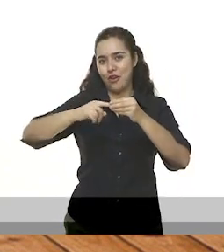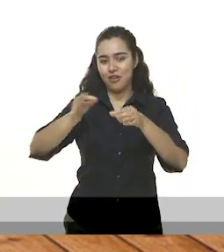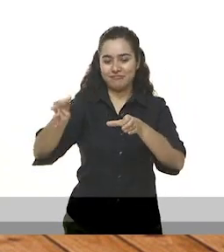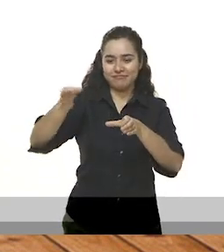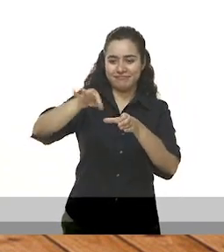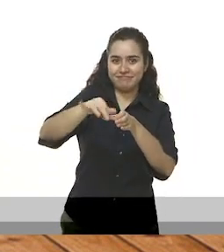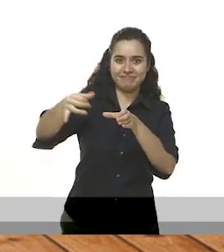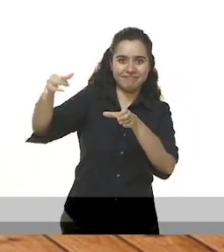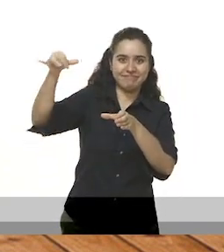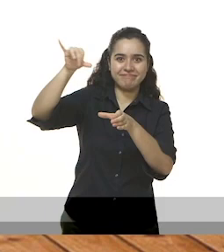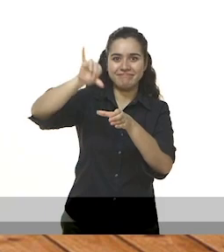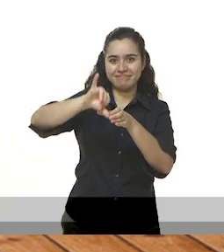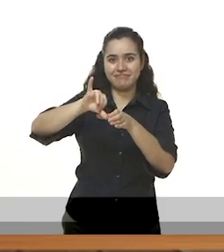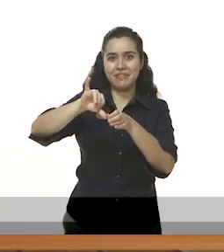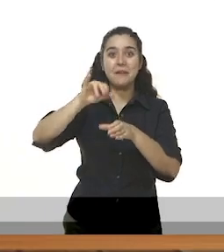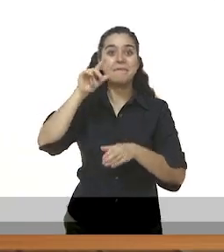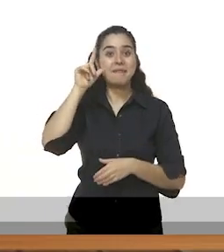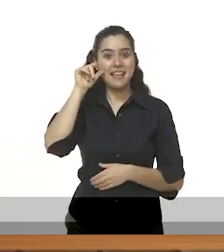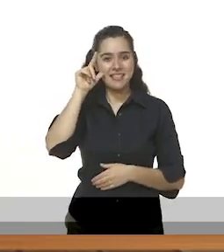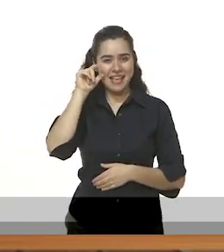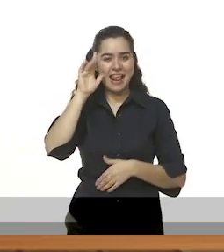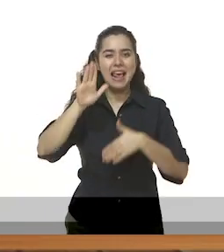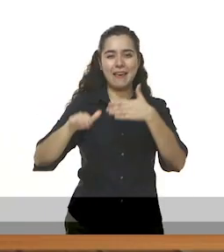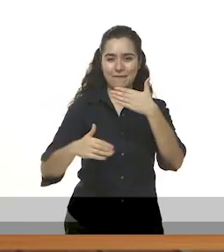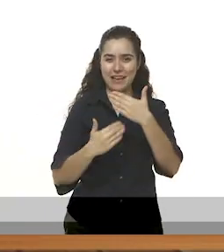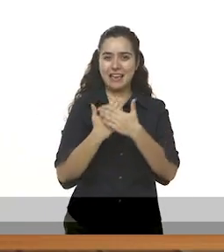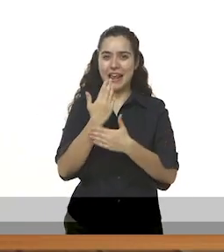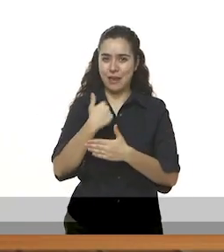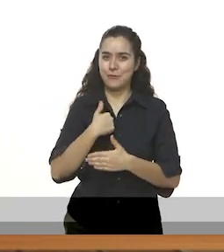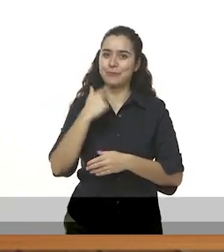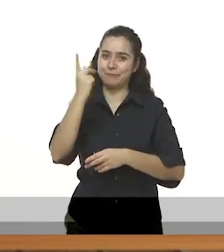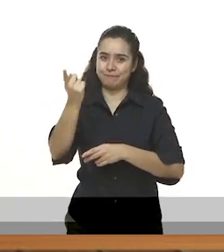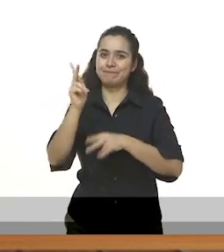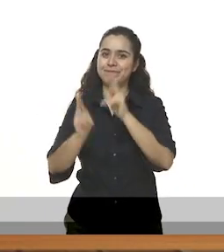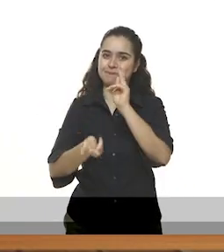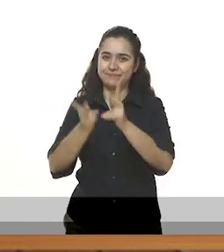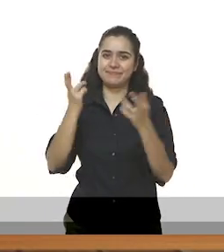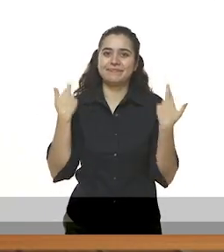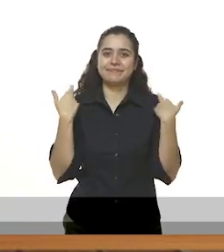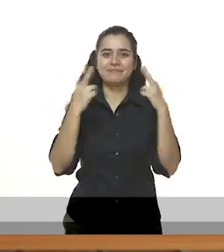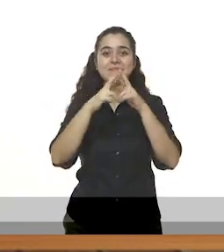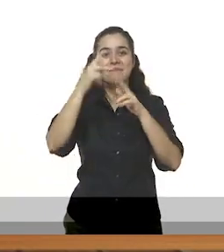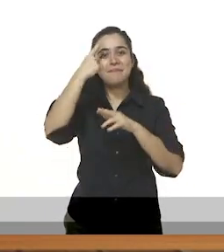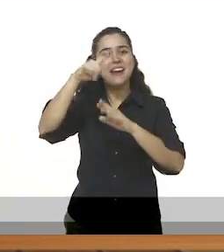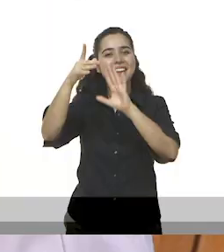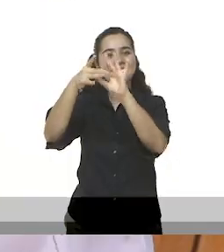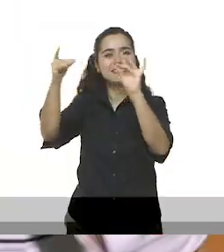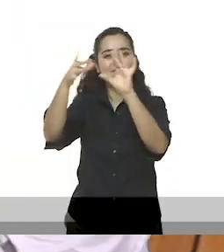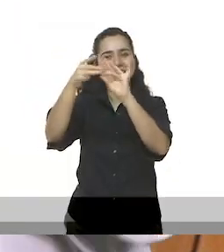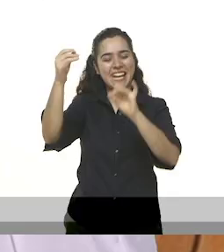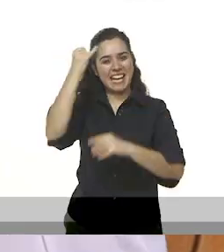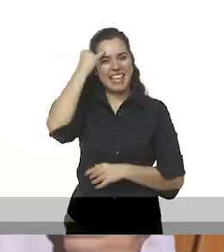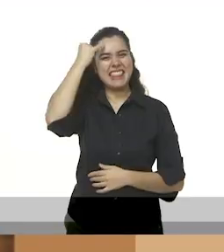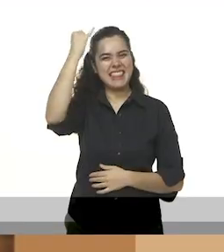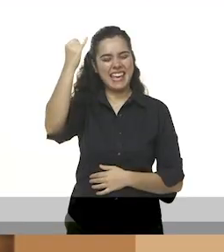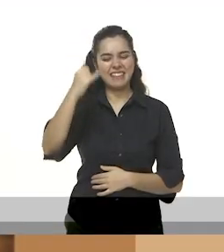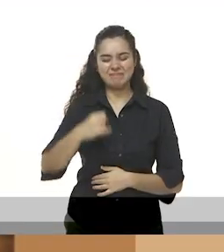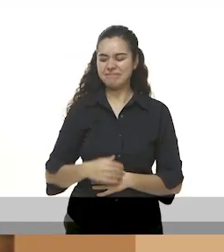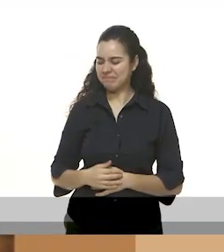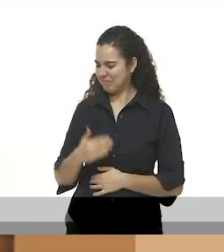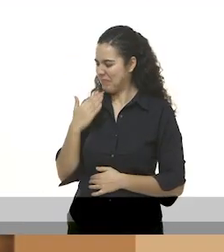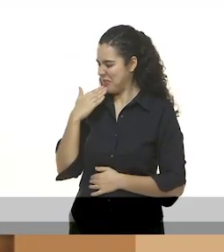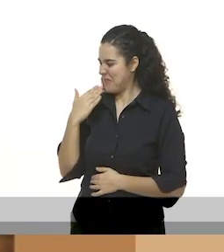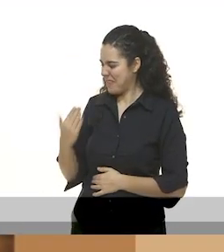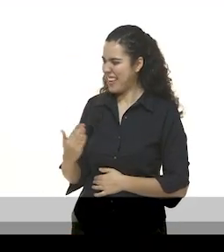será una excelente actividad. Mañana cuando entre al salón, hablaré con la maestra para comentarle nuestra idea. Max respondió,